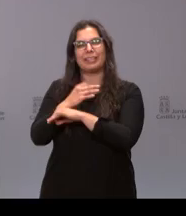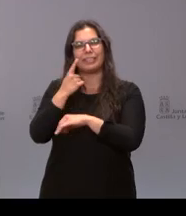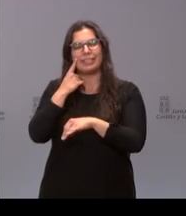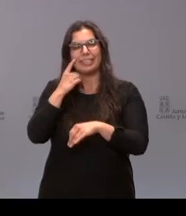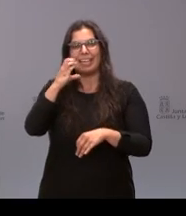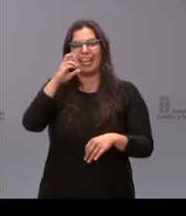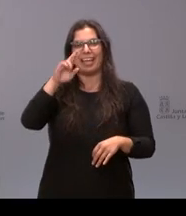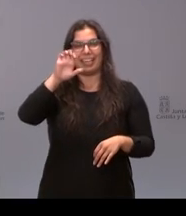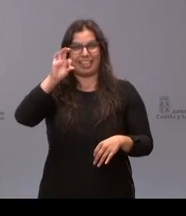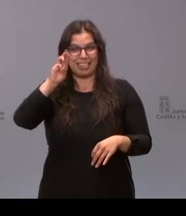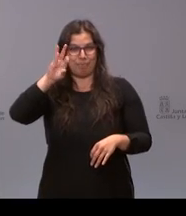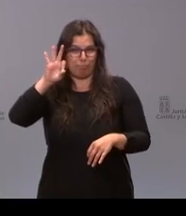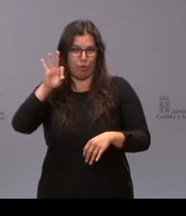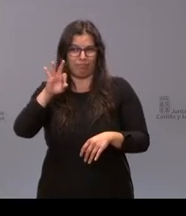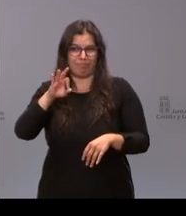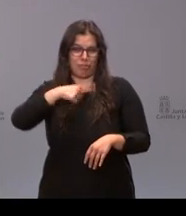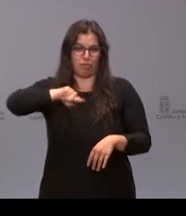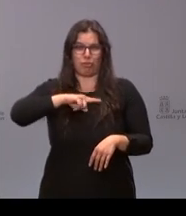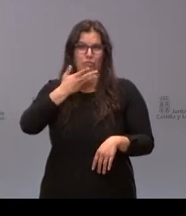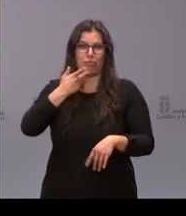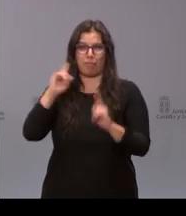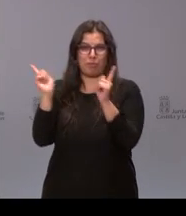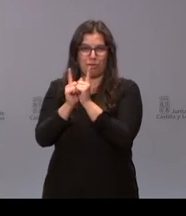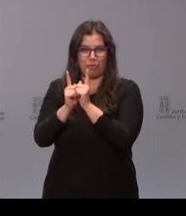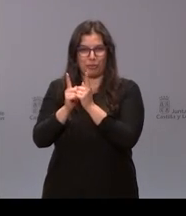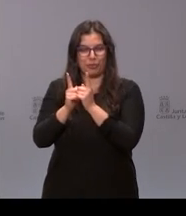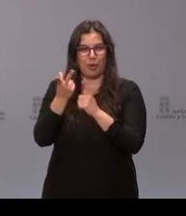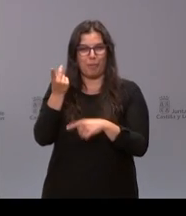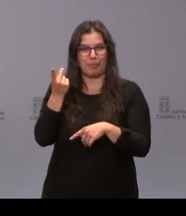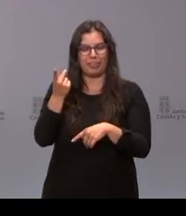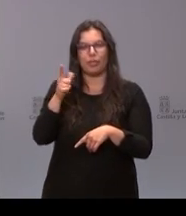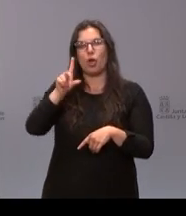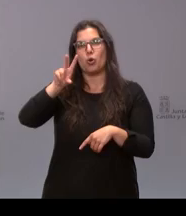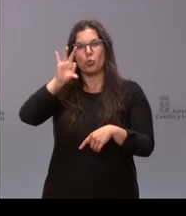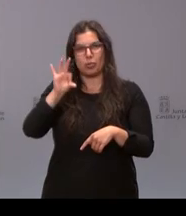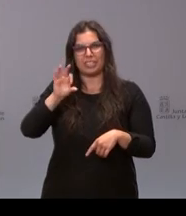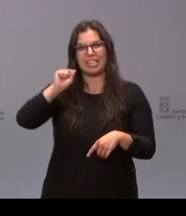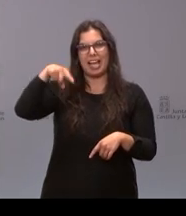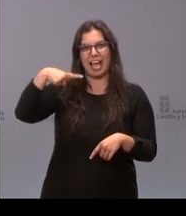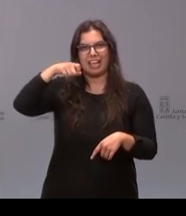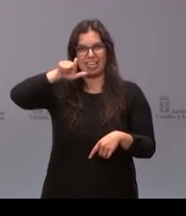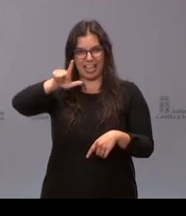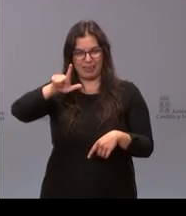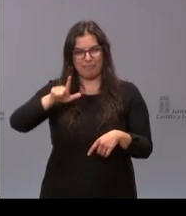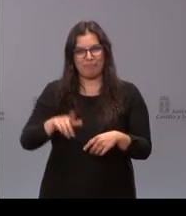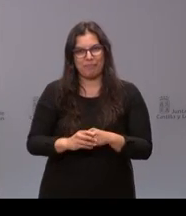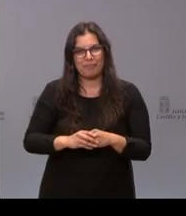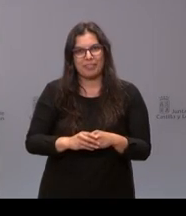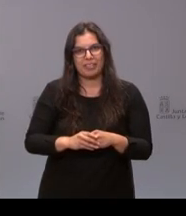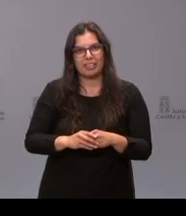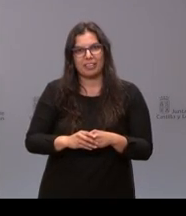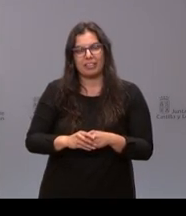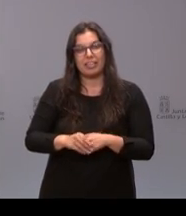Crespo que es como le conocemos en familia a todos nuestros amigos Luis Ángel es el que ha